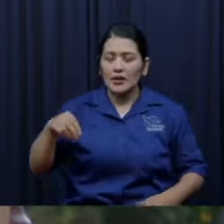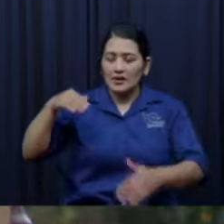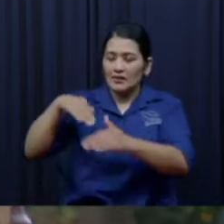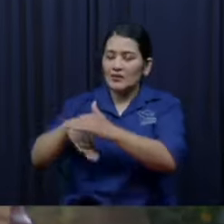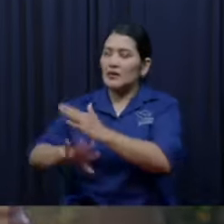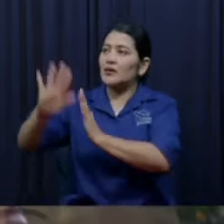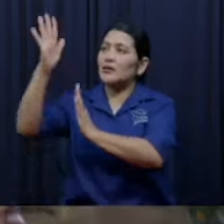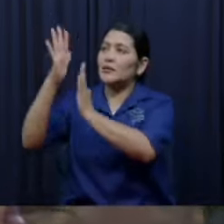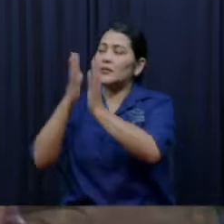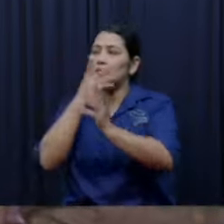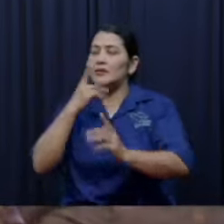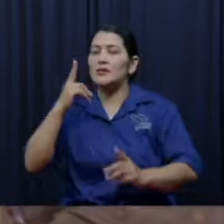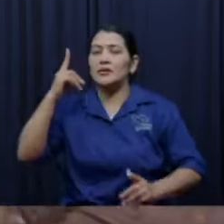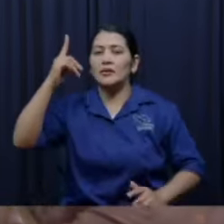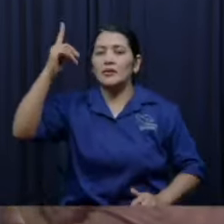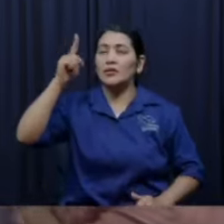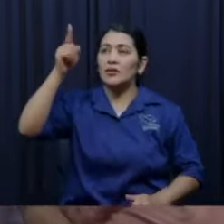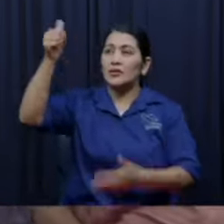¿cuánto es visión suya?